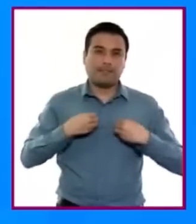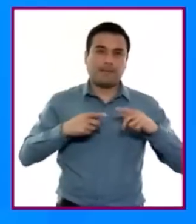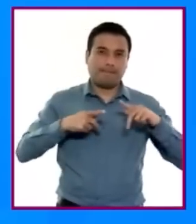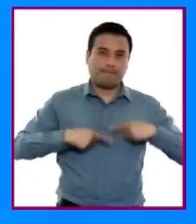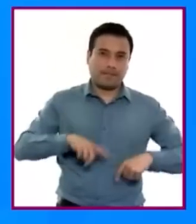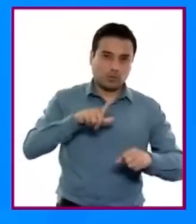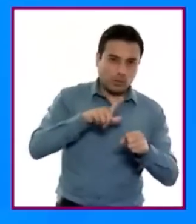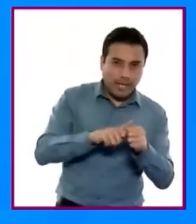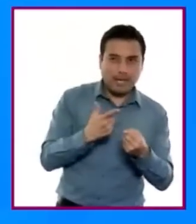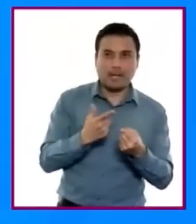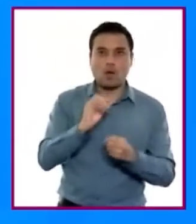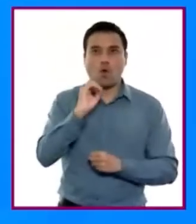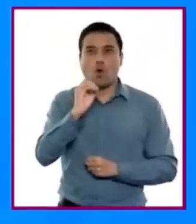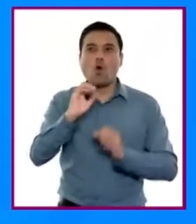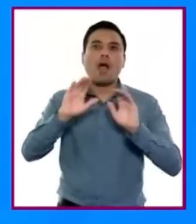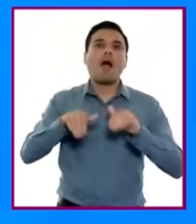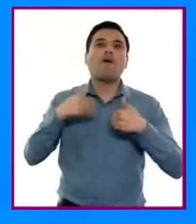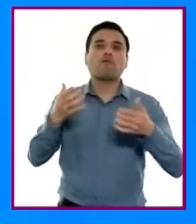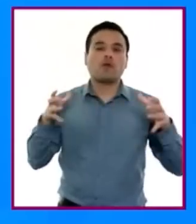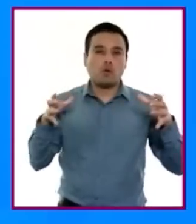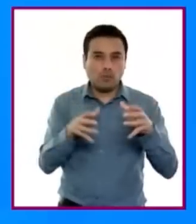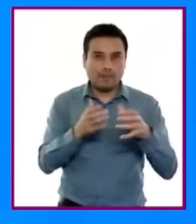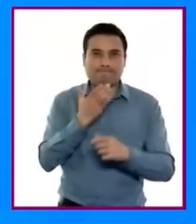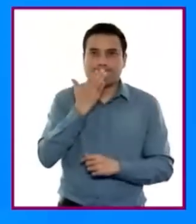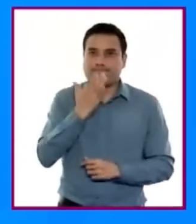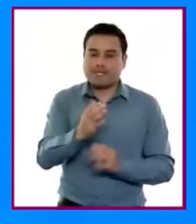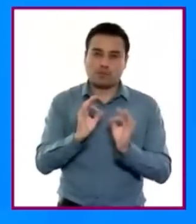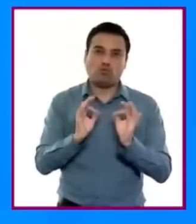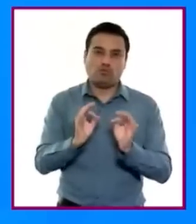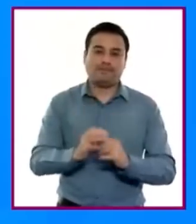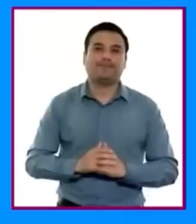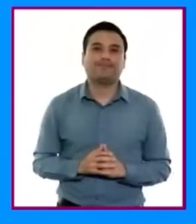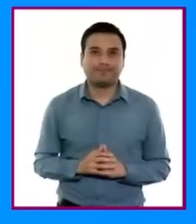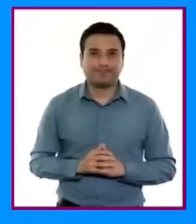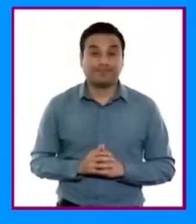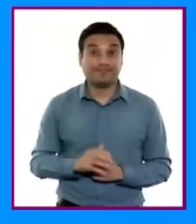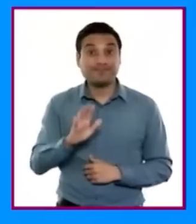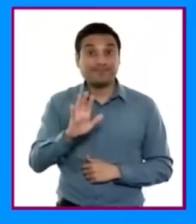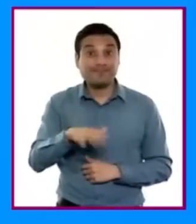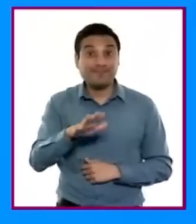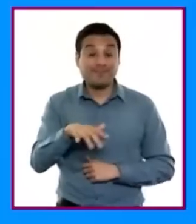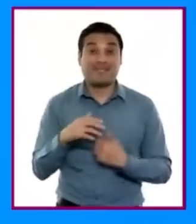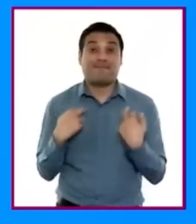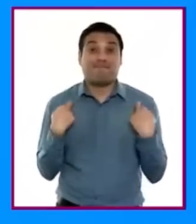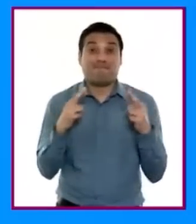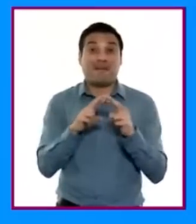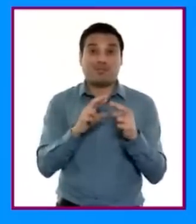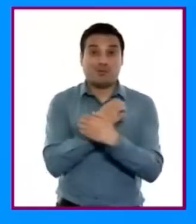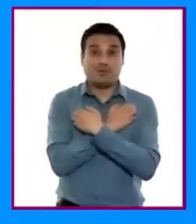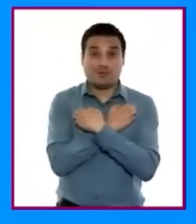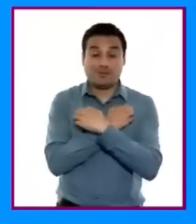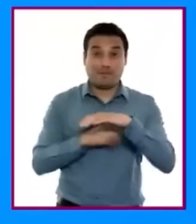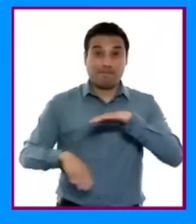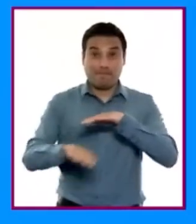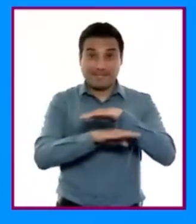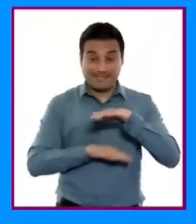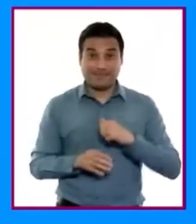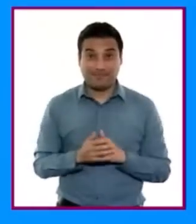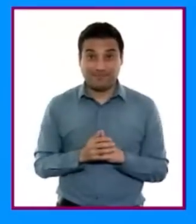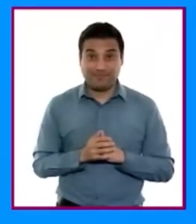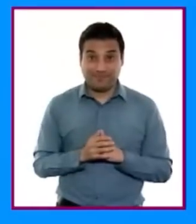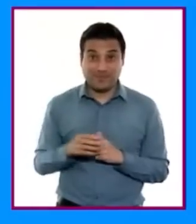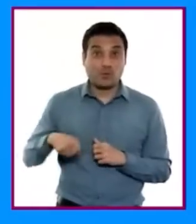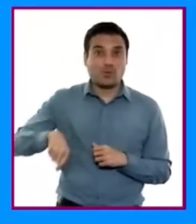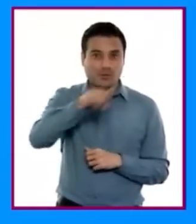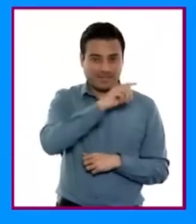y contribuye a la transformación sustentable de la comunidad. Maestras y maestros de educación básica, los